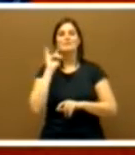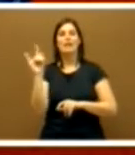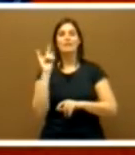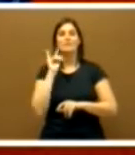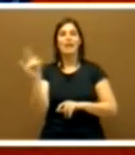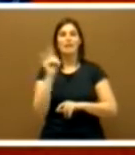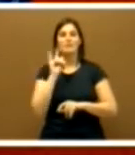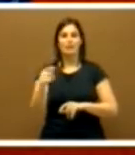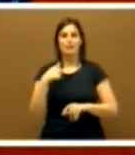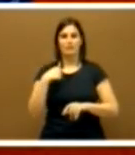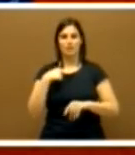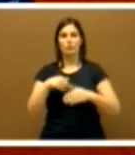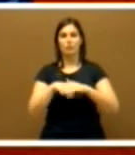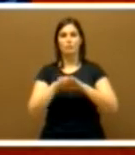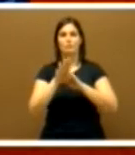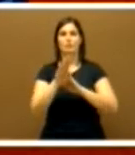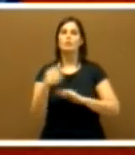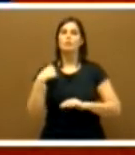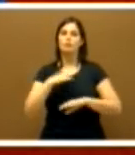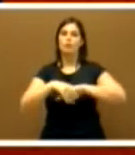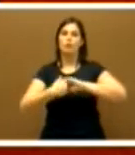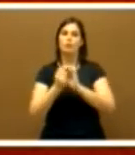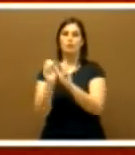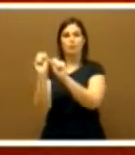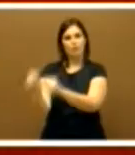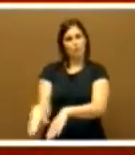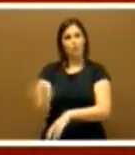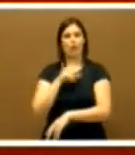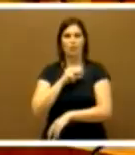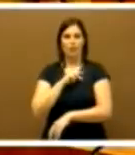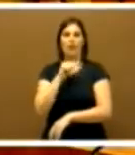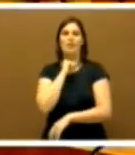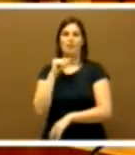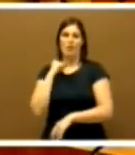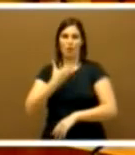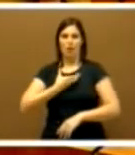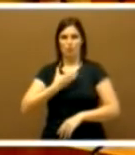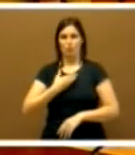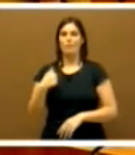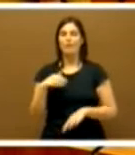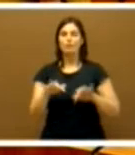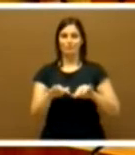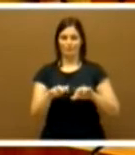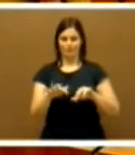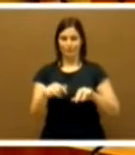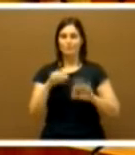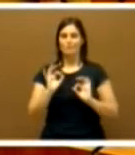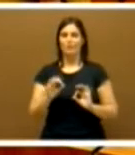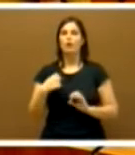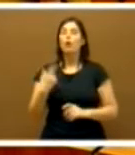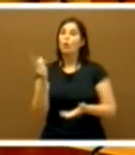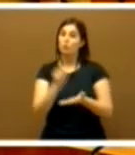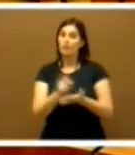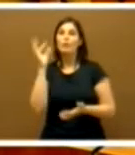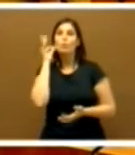mi carta de renuncia a ser concejal del Ayuntamiento de Badajoz. Vuelve a mi cabeza una mujer